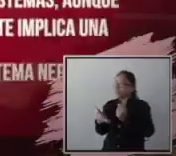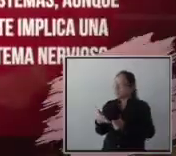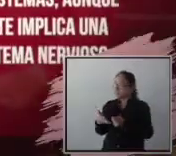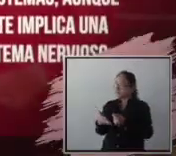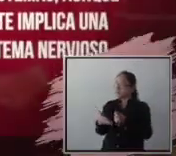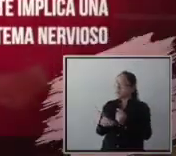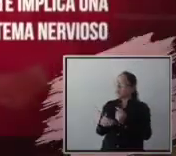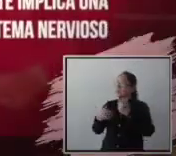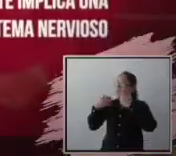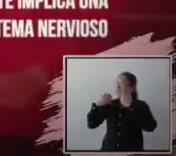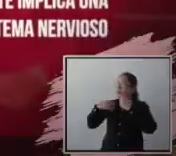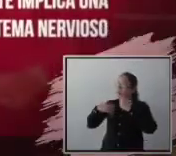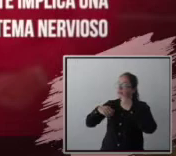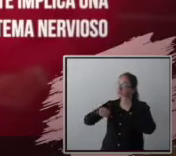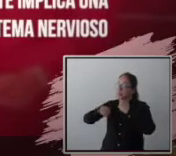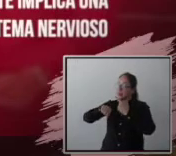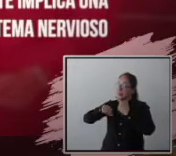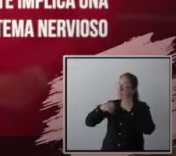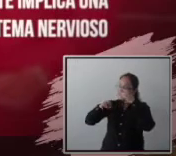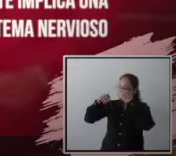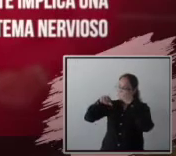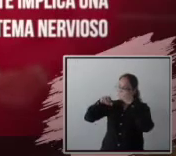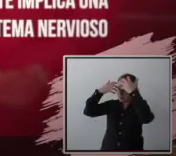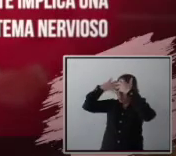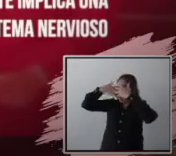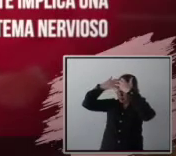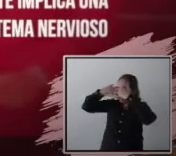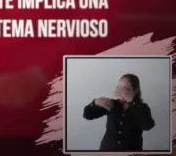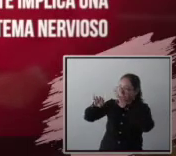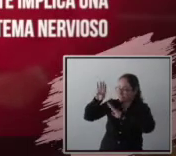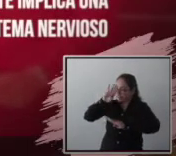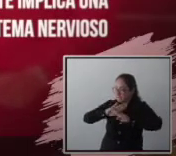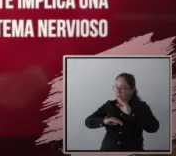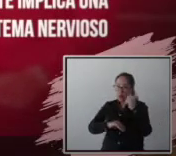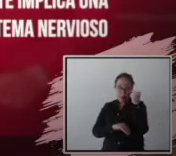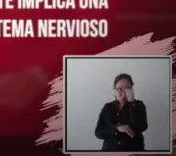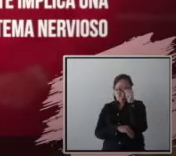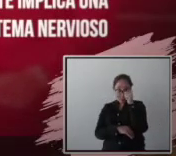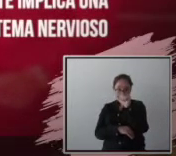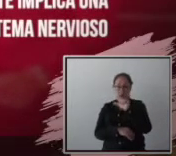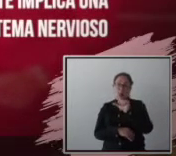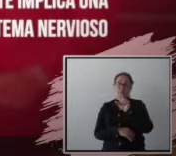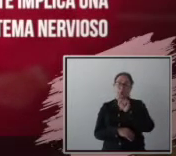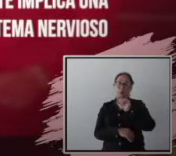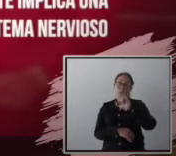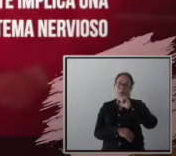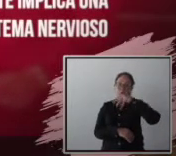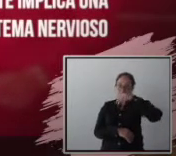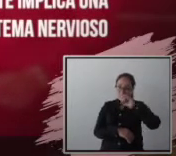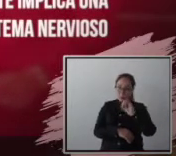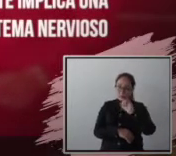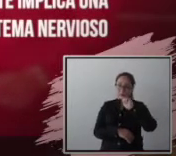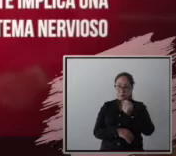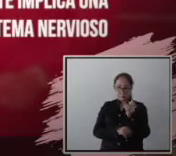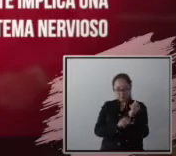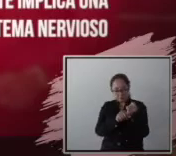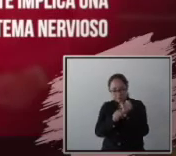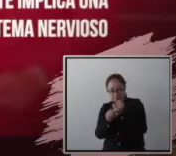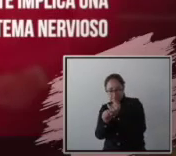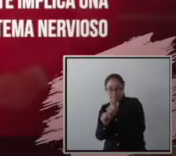sobre neurobiología del autismo. Esto es, estamos estudiando el autismo